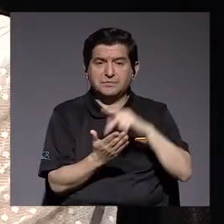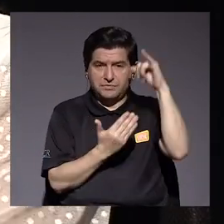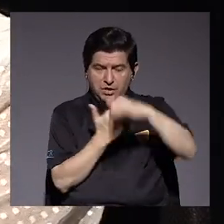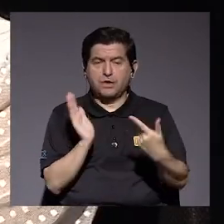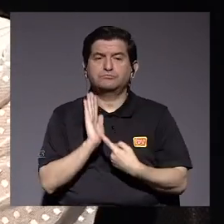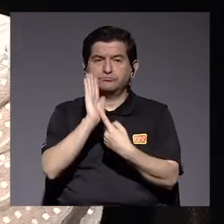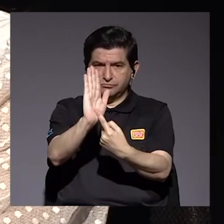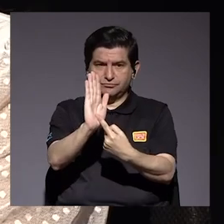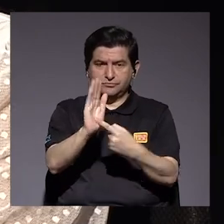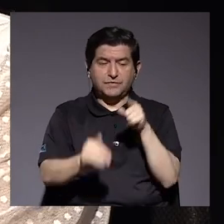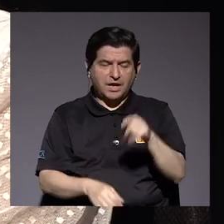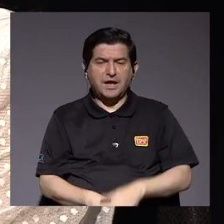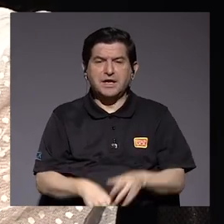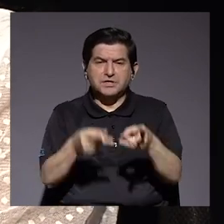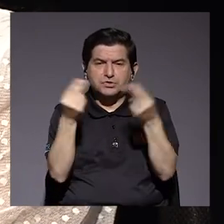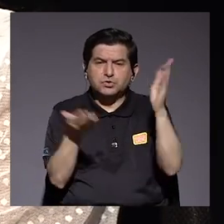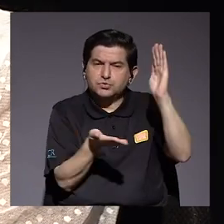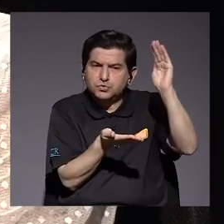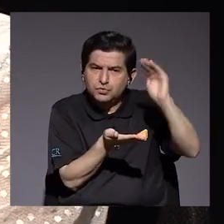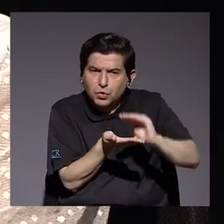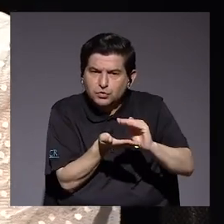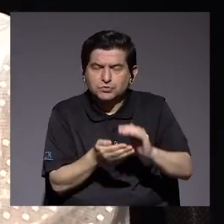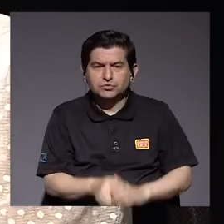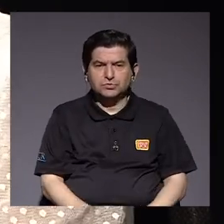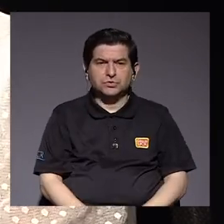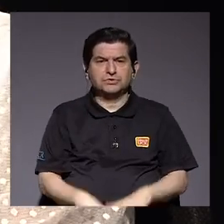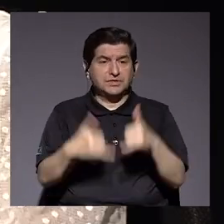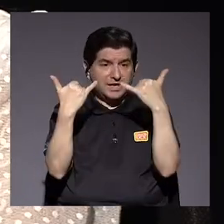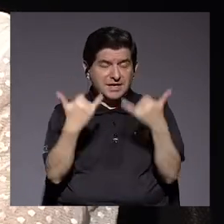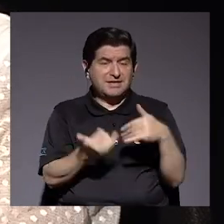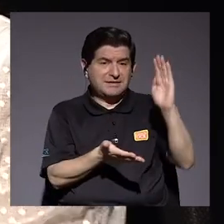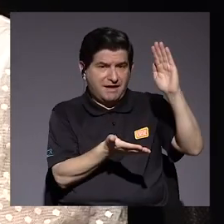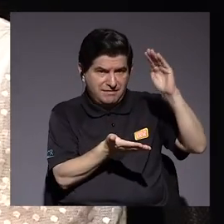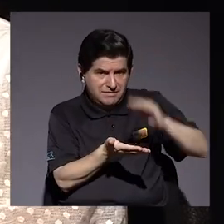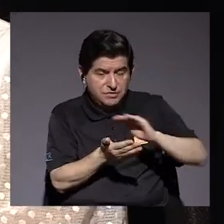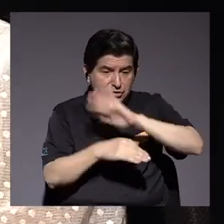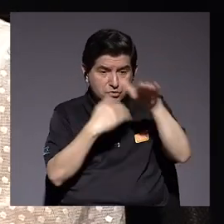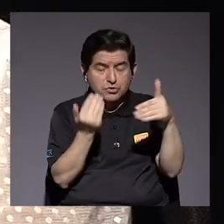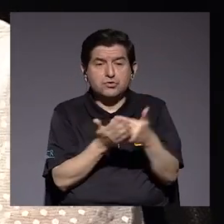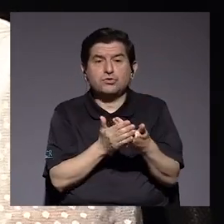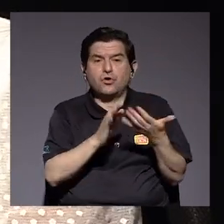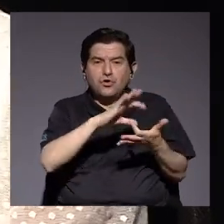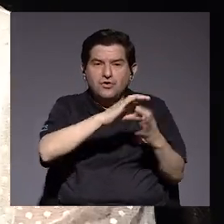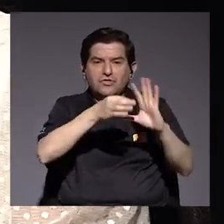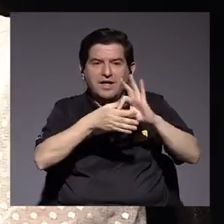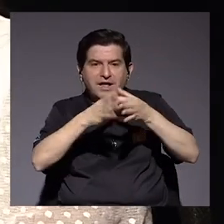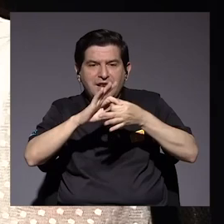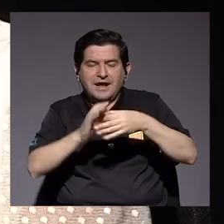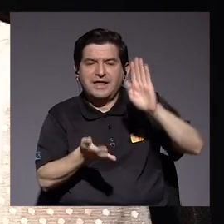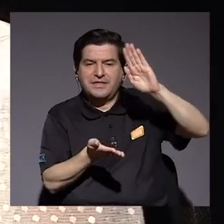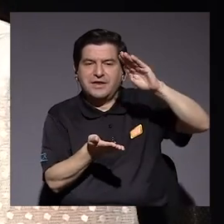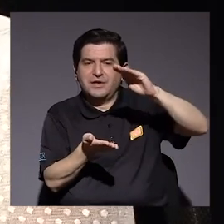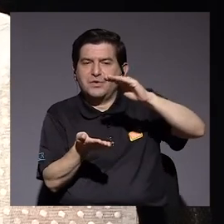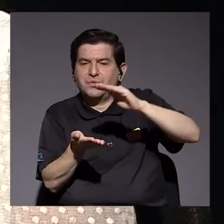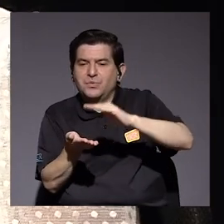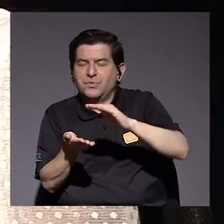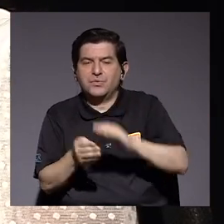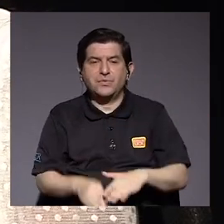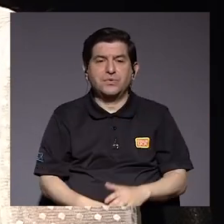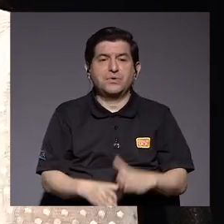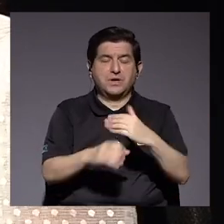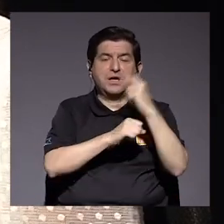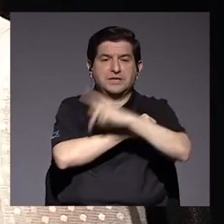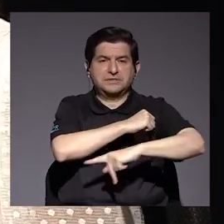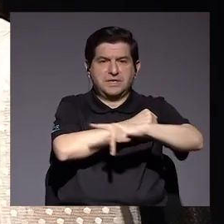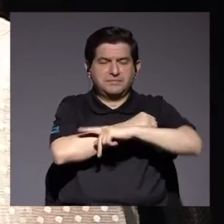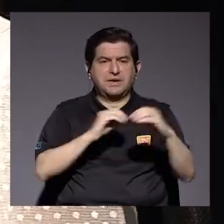donde nosotros hemos presentado proyectos para que estos costos disminuyan y con solo que esos costos disminuyan, toda la cadena va a disminuir el precio